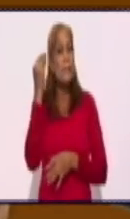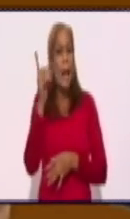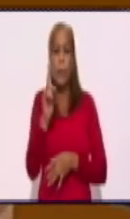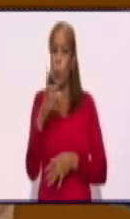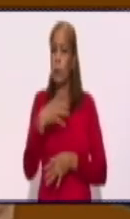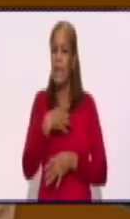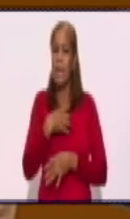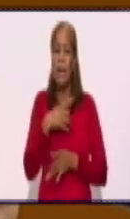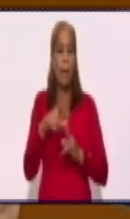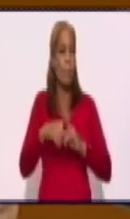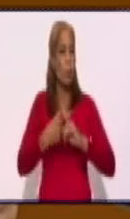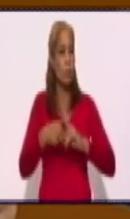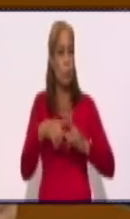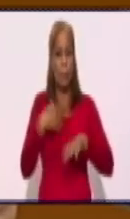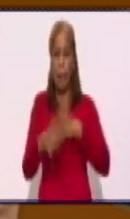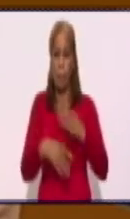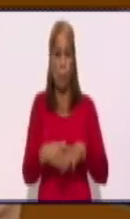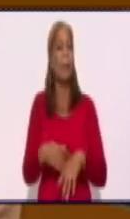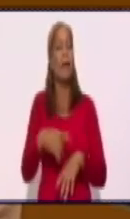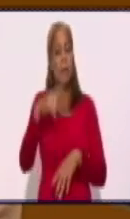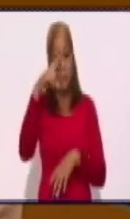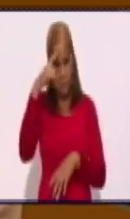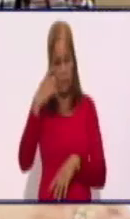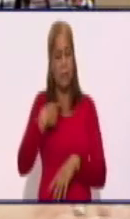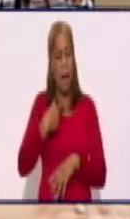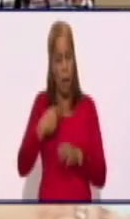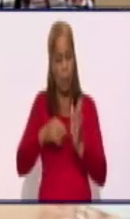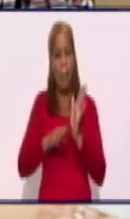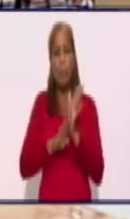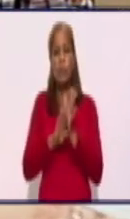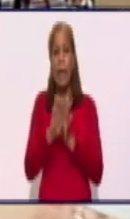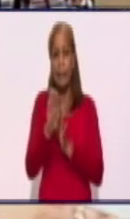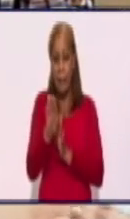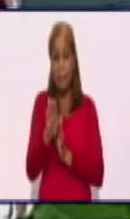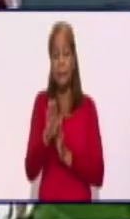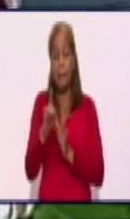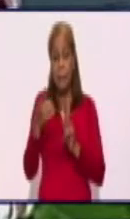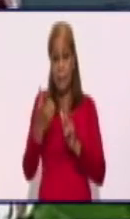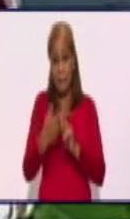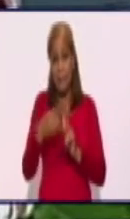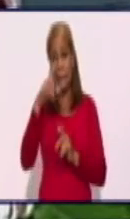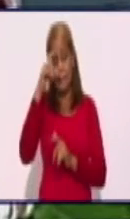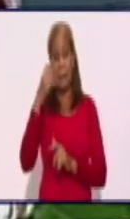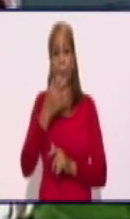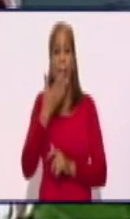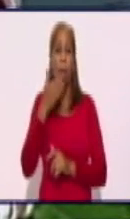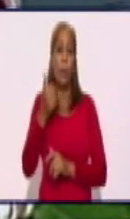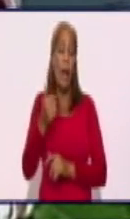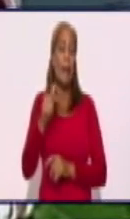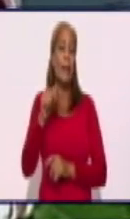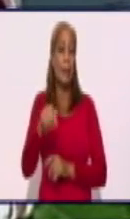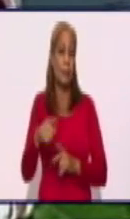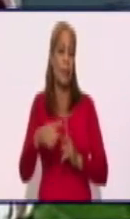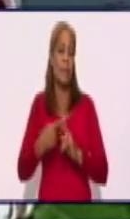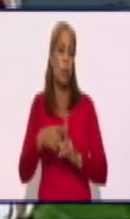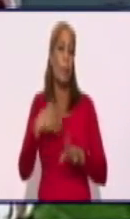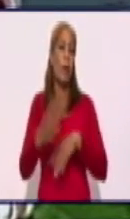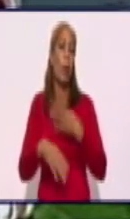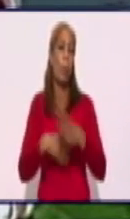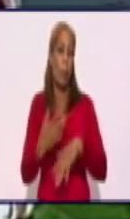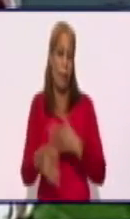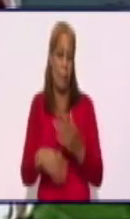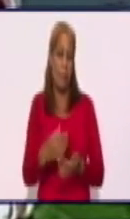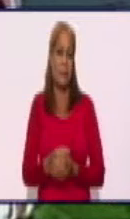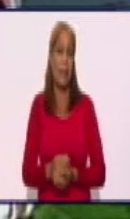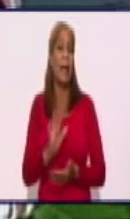a salir adelante y esta enfermedad la vamos a vencer. Yo estaba pensando, doctora, mientras usted hacía la reflexión con los televidentes que